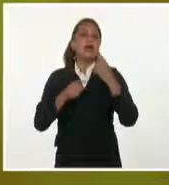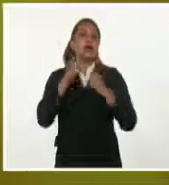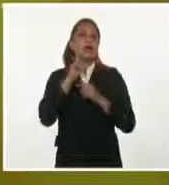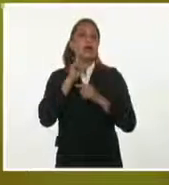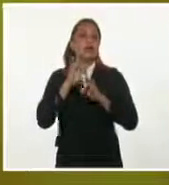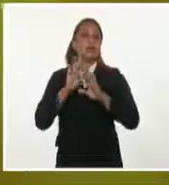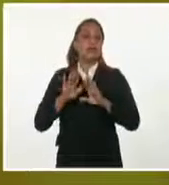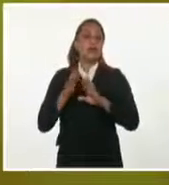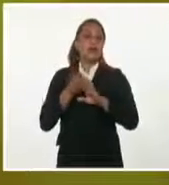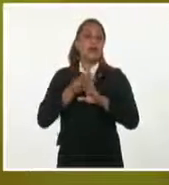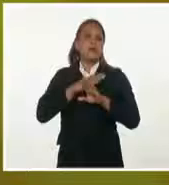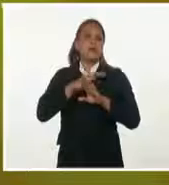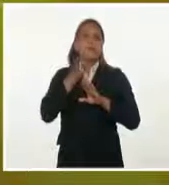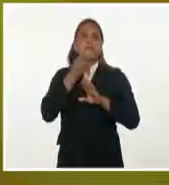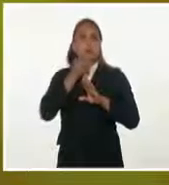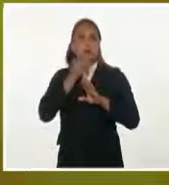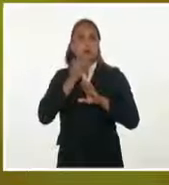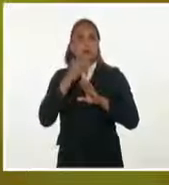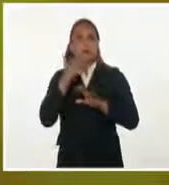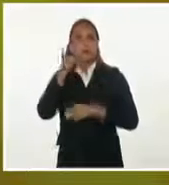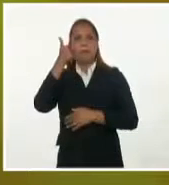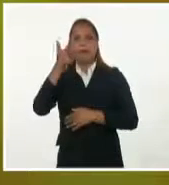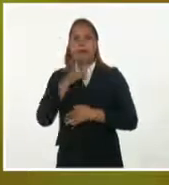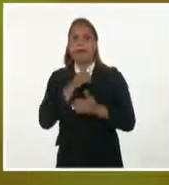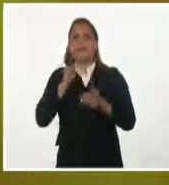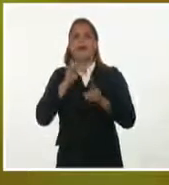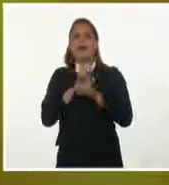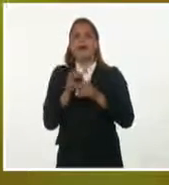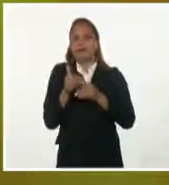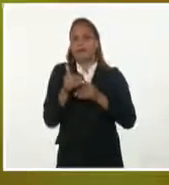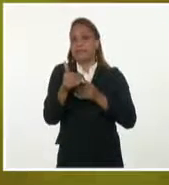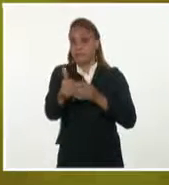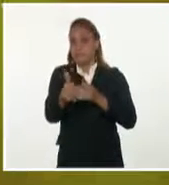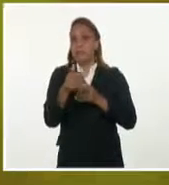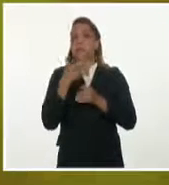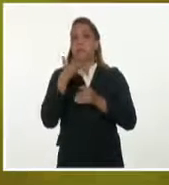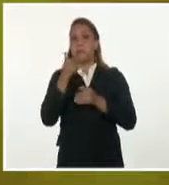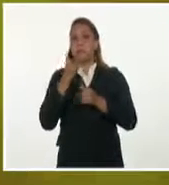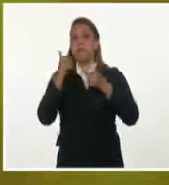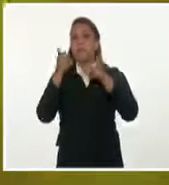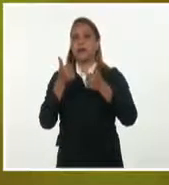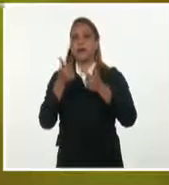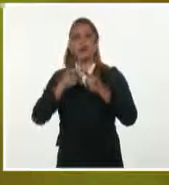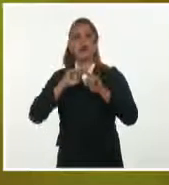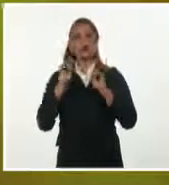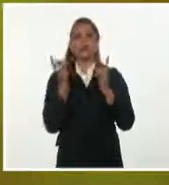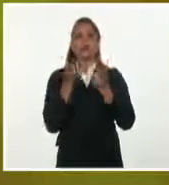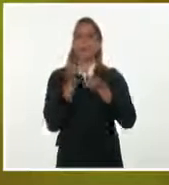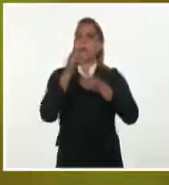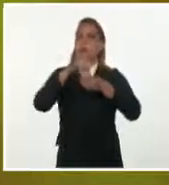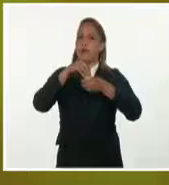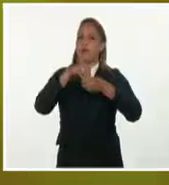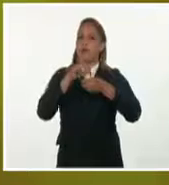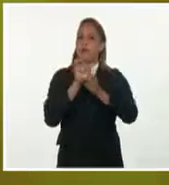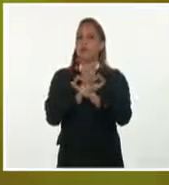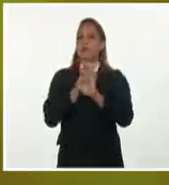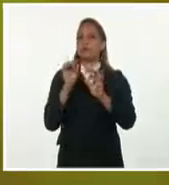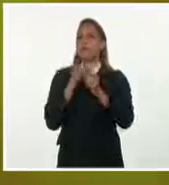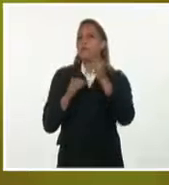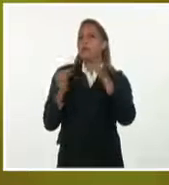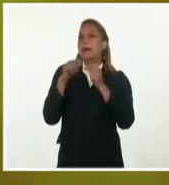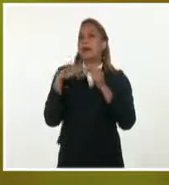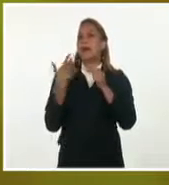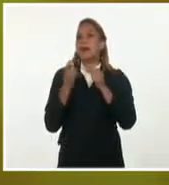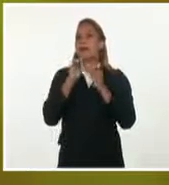precedentes debe ocurrir a partir de esta semana. Una actividad que involucrará a todos, pero en especial, al programa del